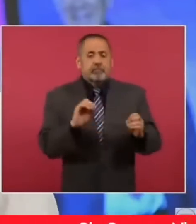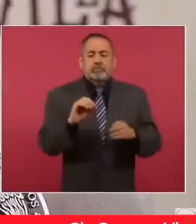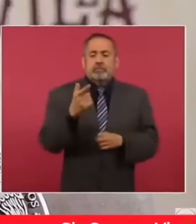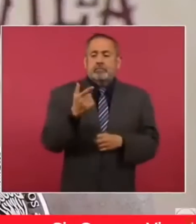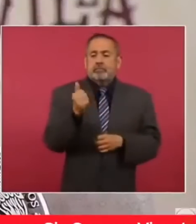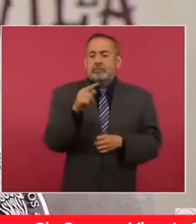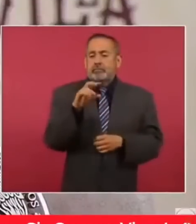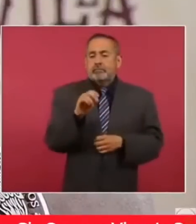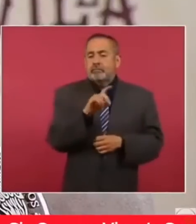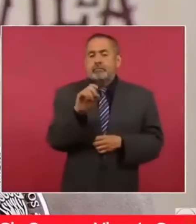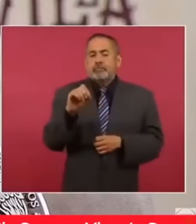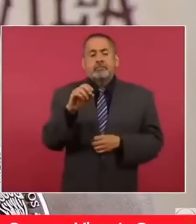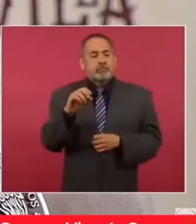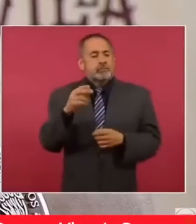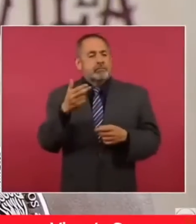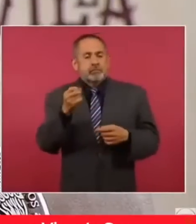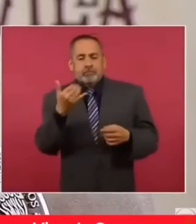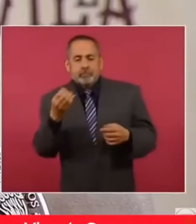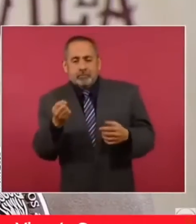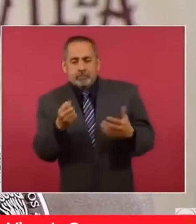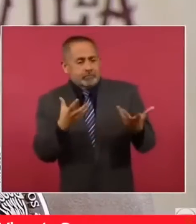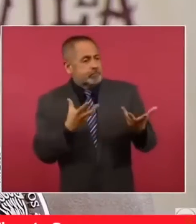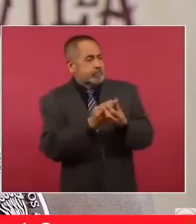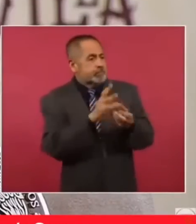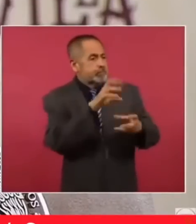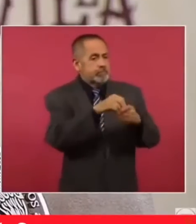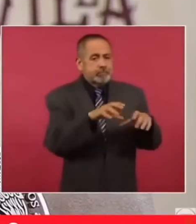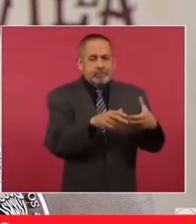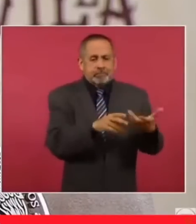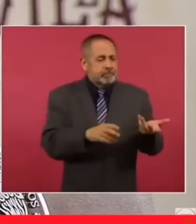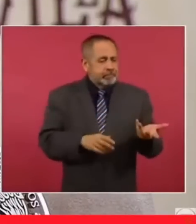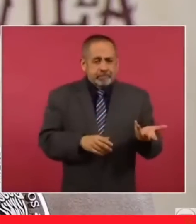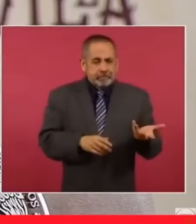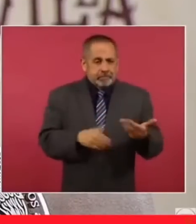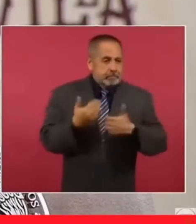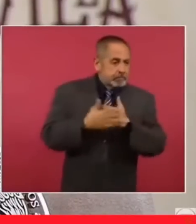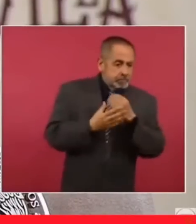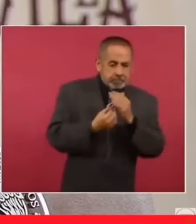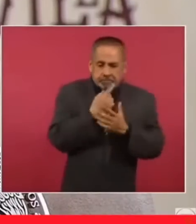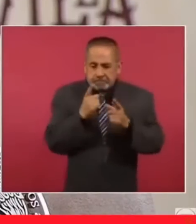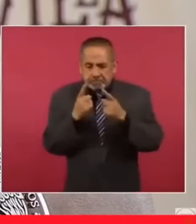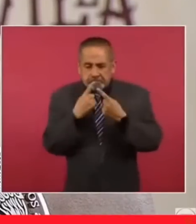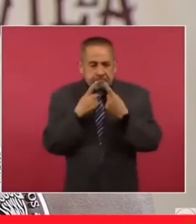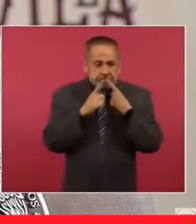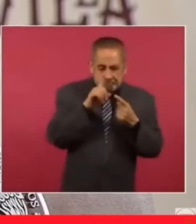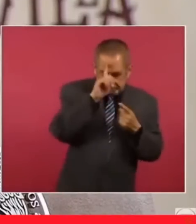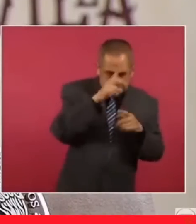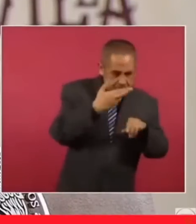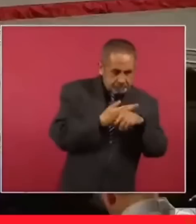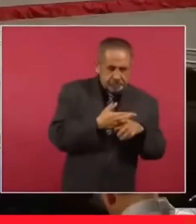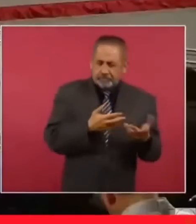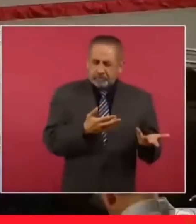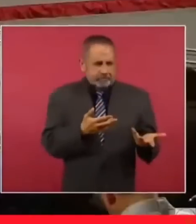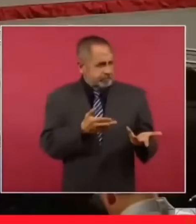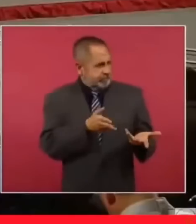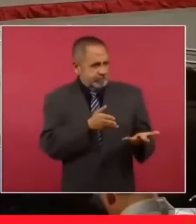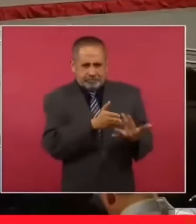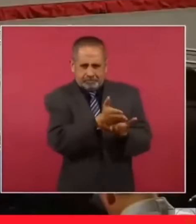Walters. Pero a partir de la renovación de consejeros en el INE, ahora sí se toca, el INE sí se toca.